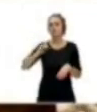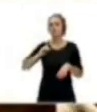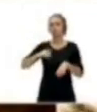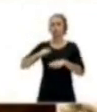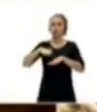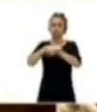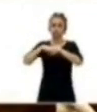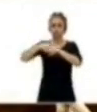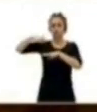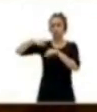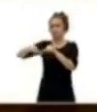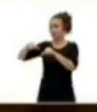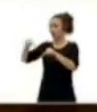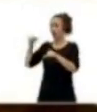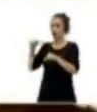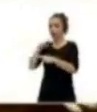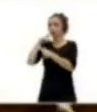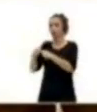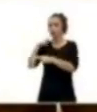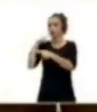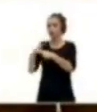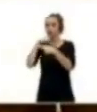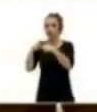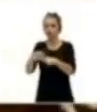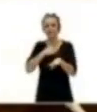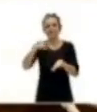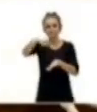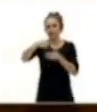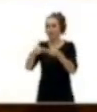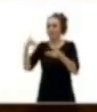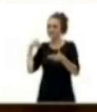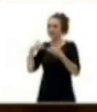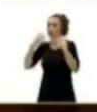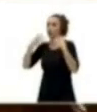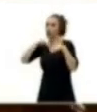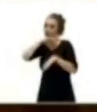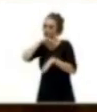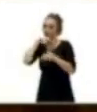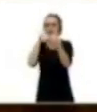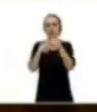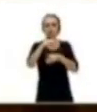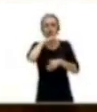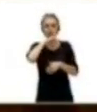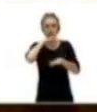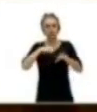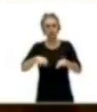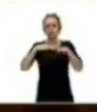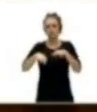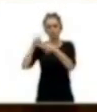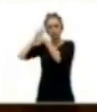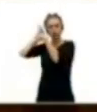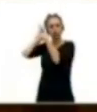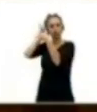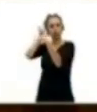Quiere contentar a todos. Al pasado y al futuro. Pero siempre con un hilo conductor. El de las políticas